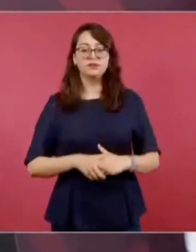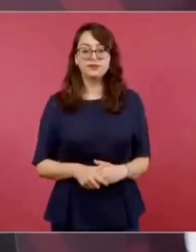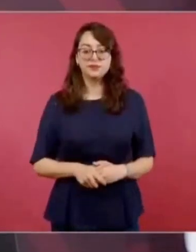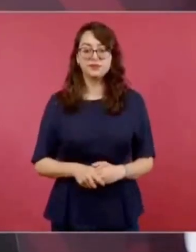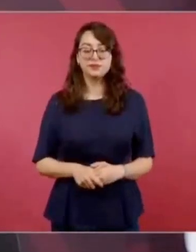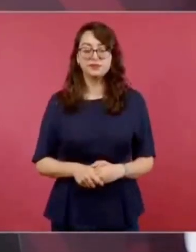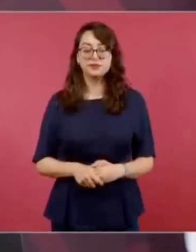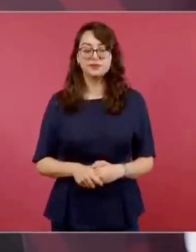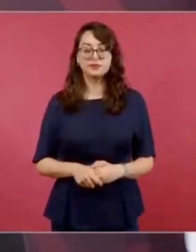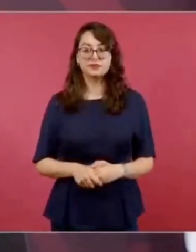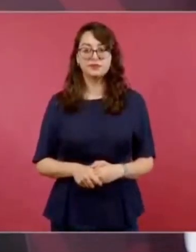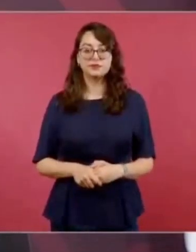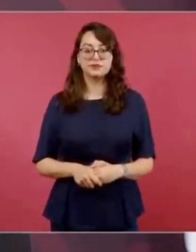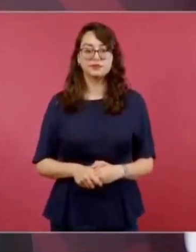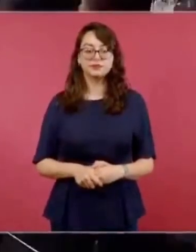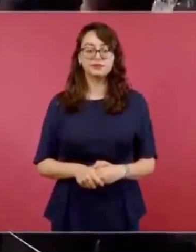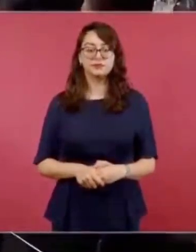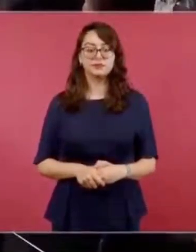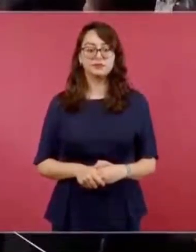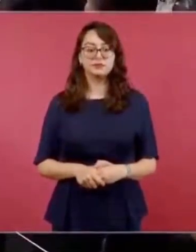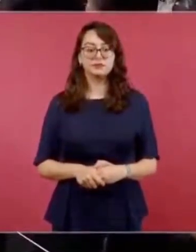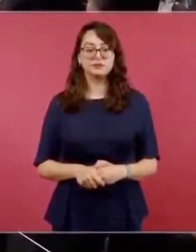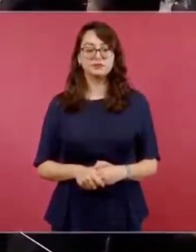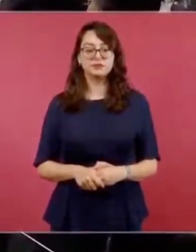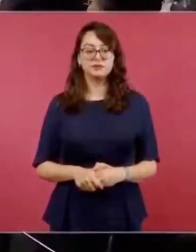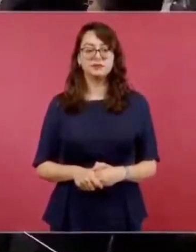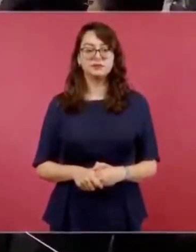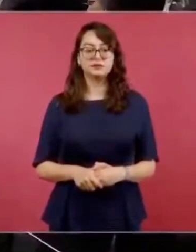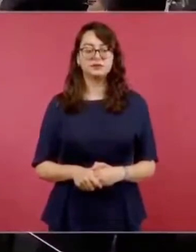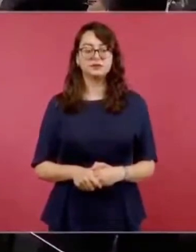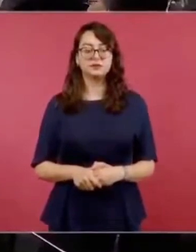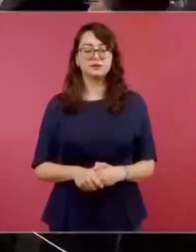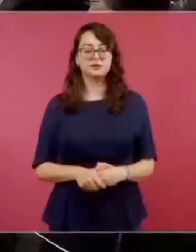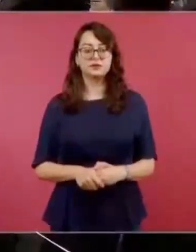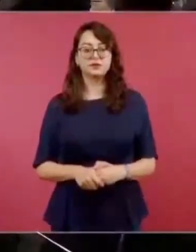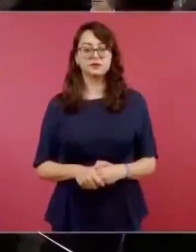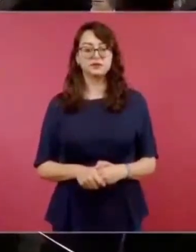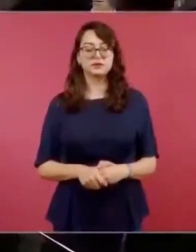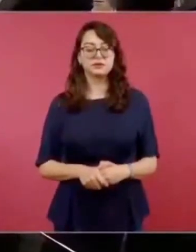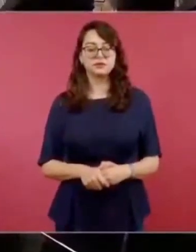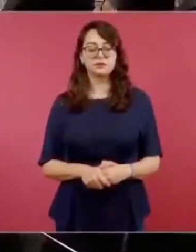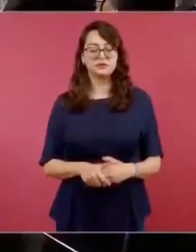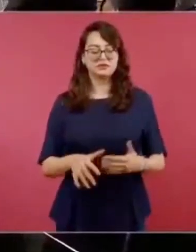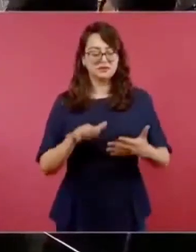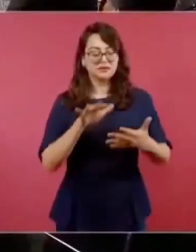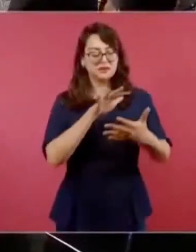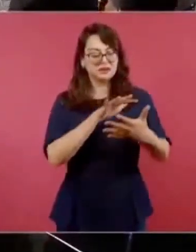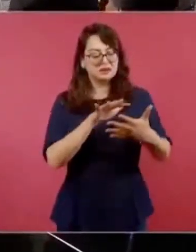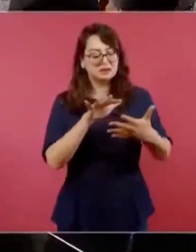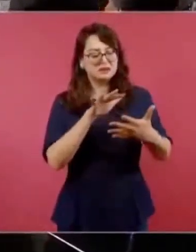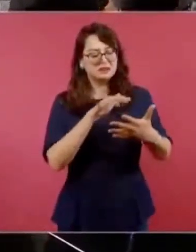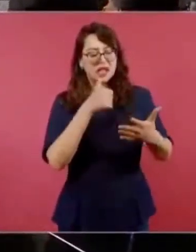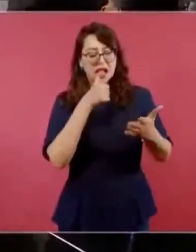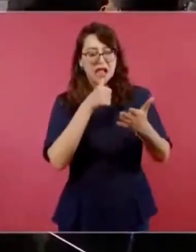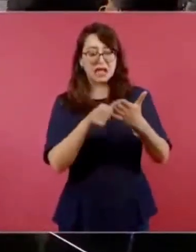Nadie hubiera podido prever leyendo esta carta,